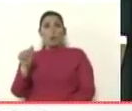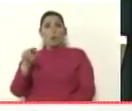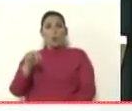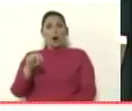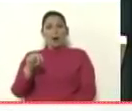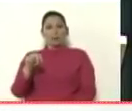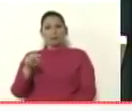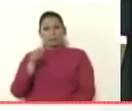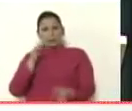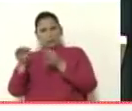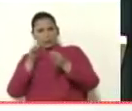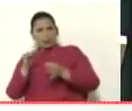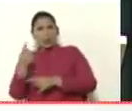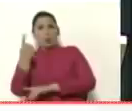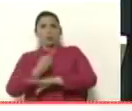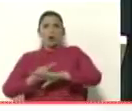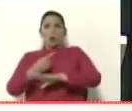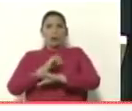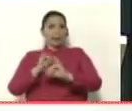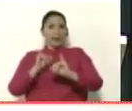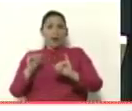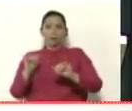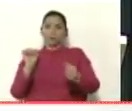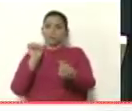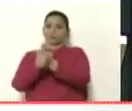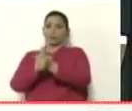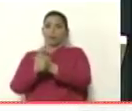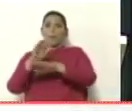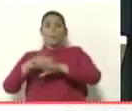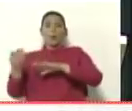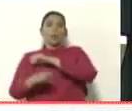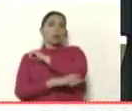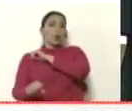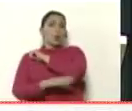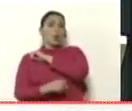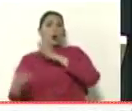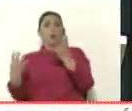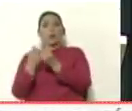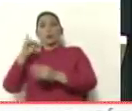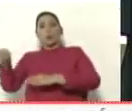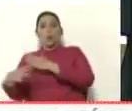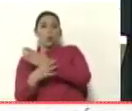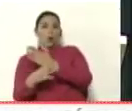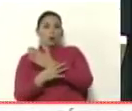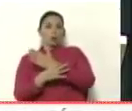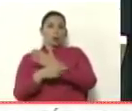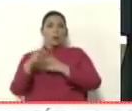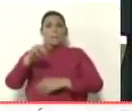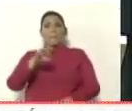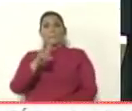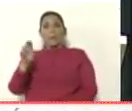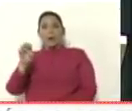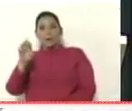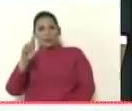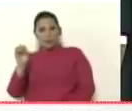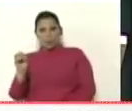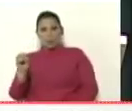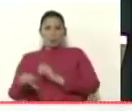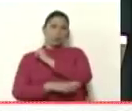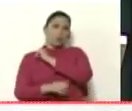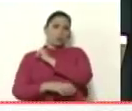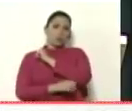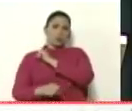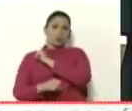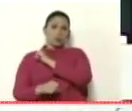que pasa es a Juan Planchar lo capturamos porque se estaba robando junto a Guaidó y junto a Marrero bienes de la